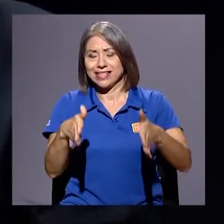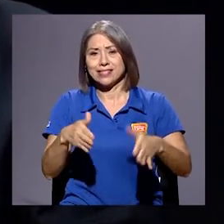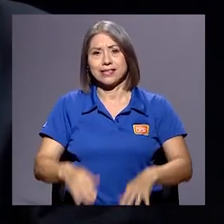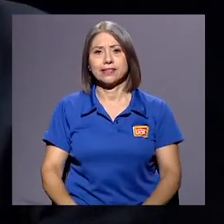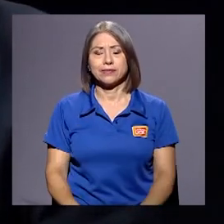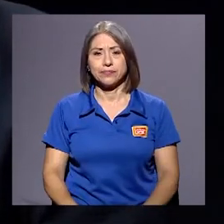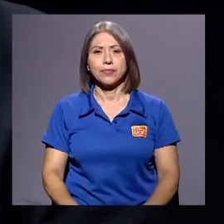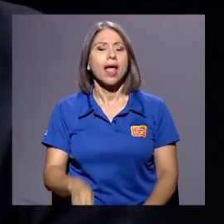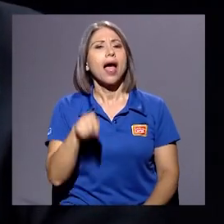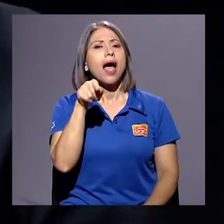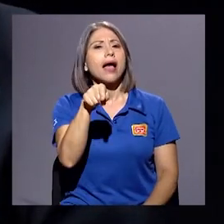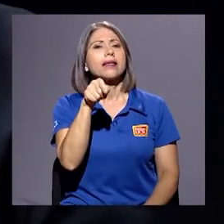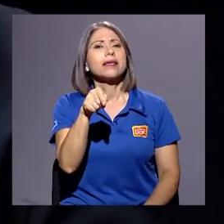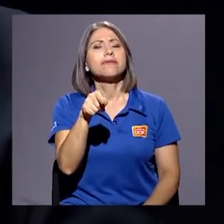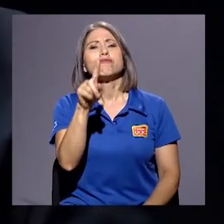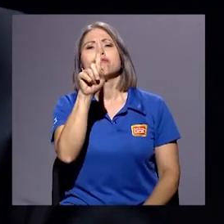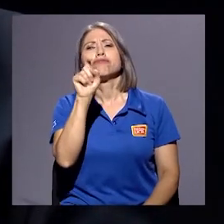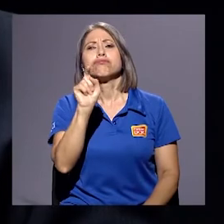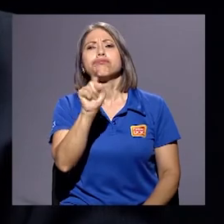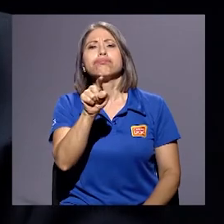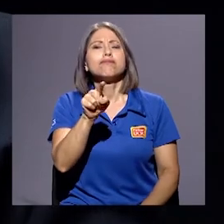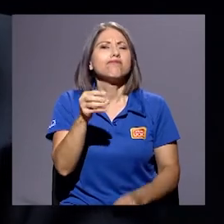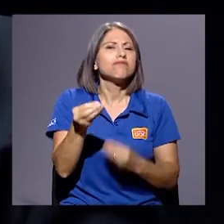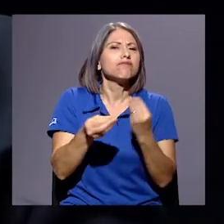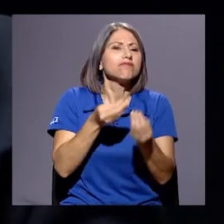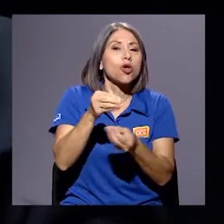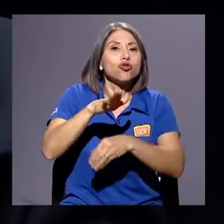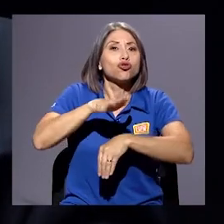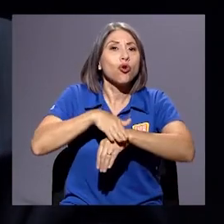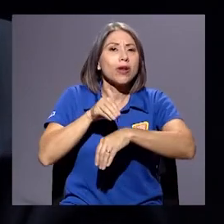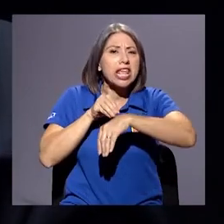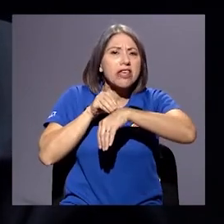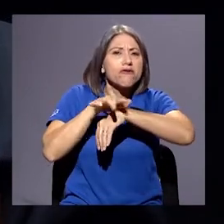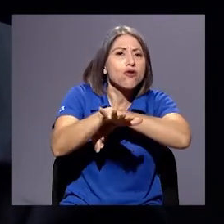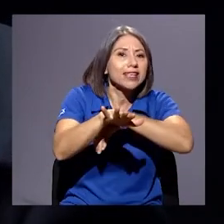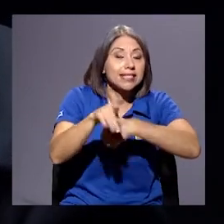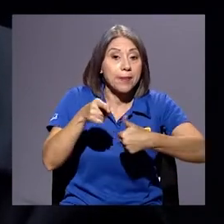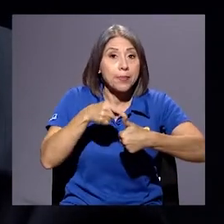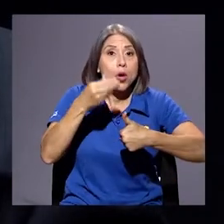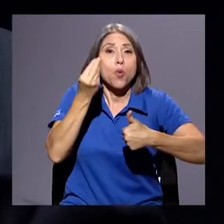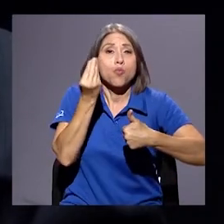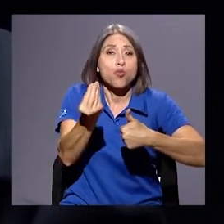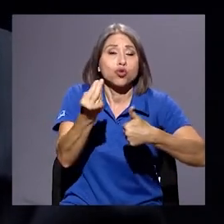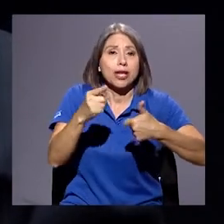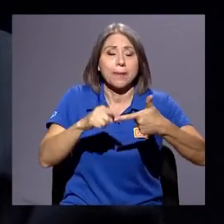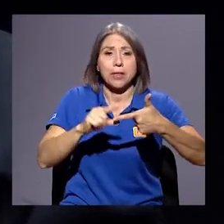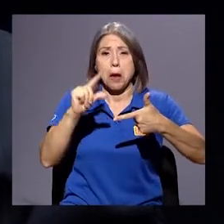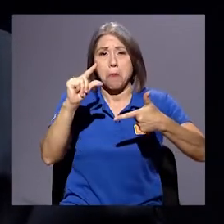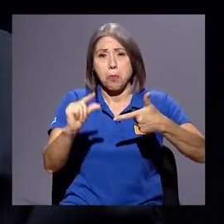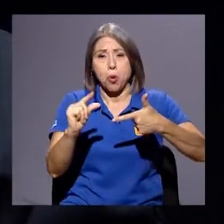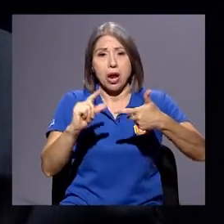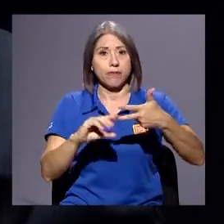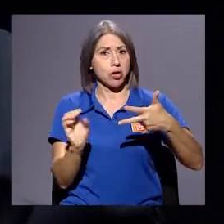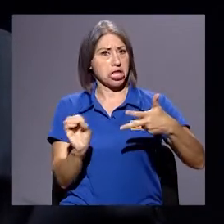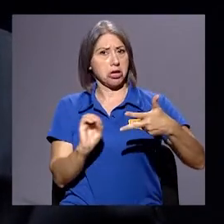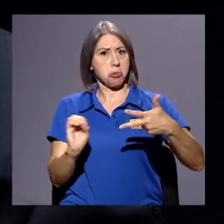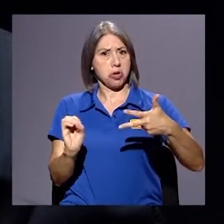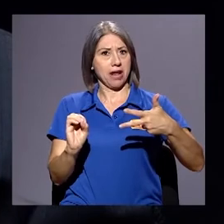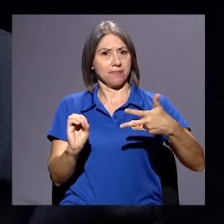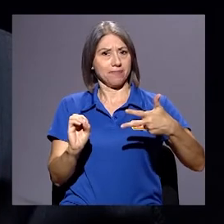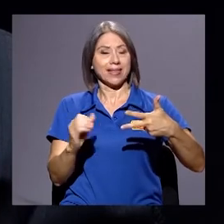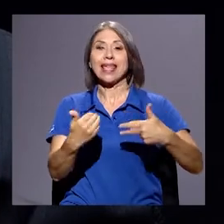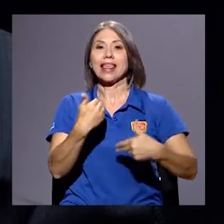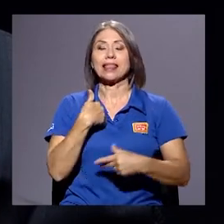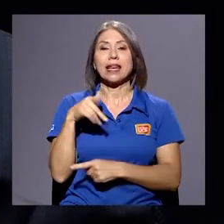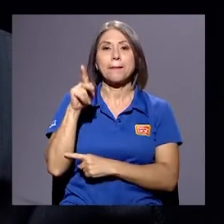sobre la influencia, mucha, poca o ninguna, que tienen pastores y sacerdotes